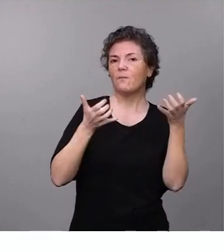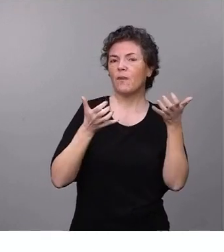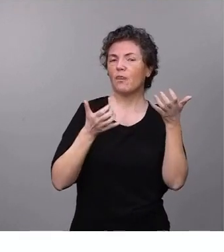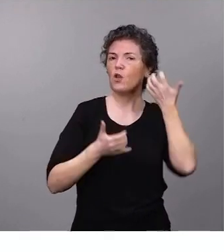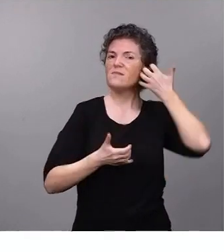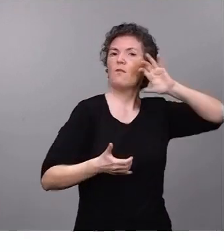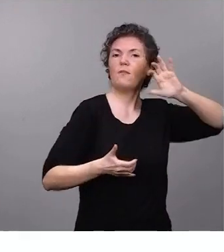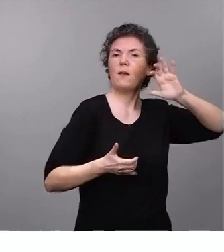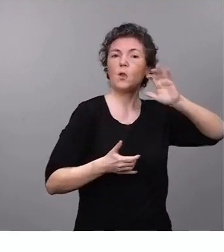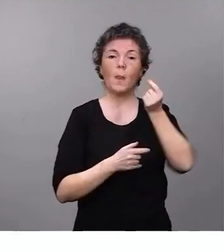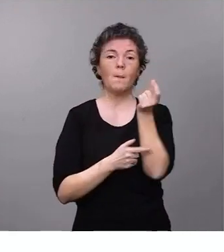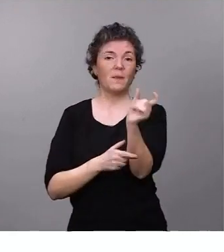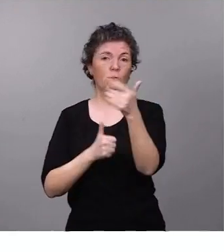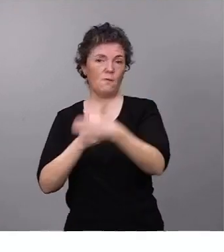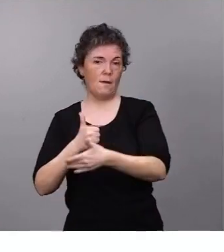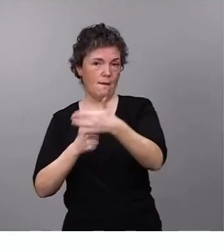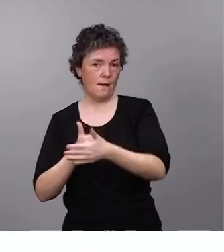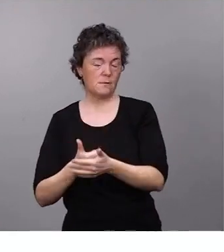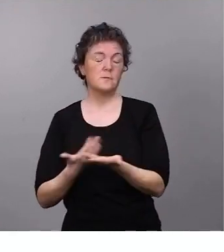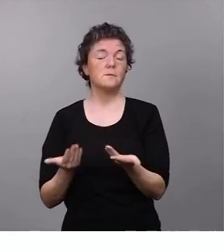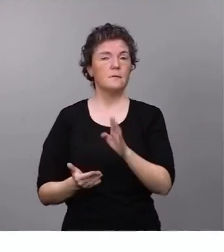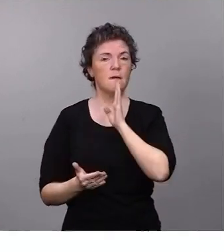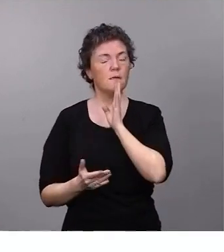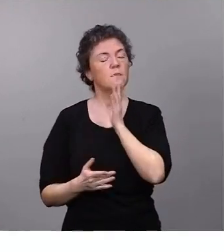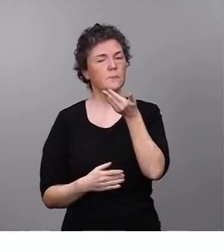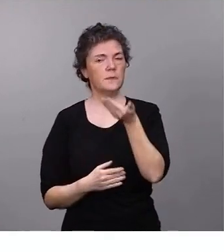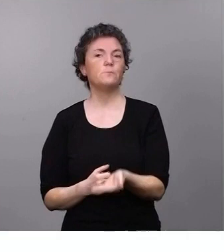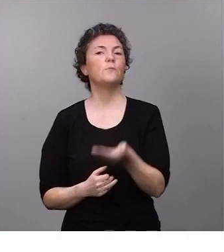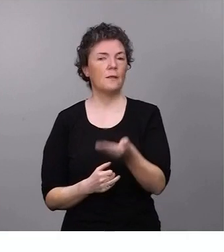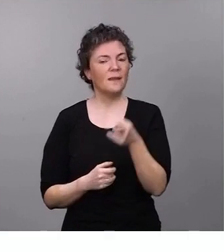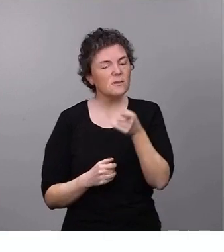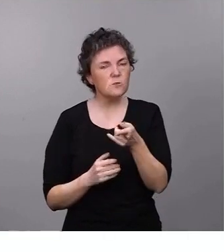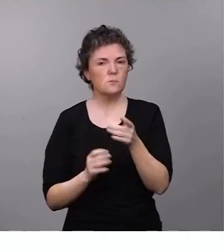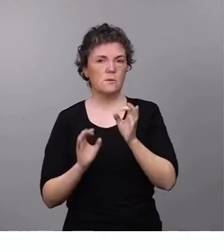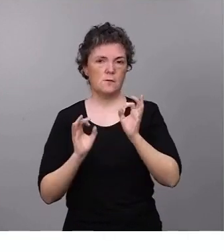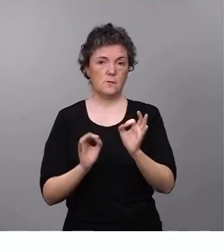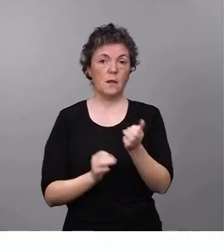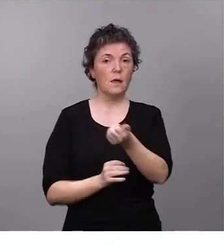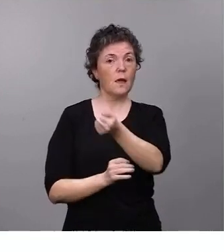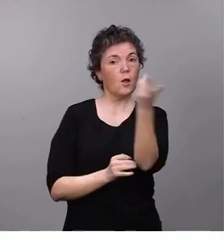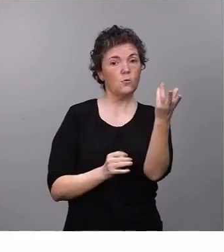precio del gas. Y, como digo, es importante que esto sea así. Aquellos que no hayan incorporado esos beneficios extraordinarios.